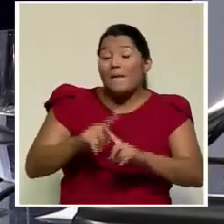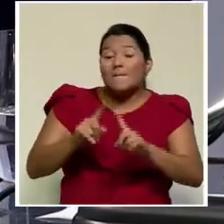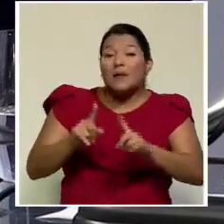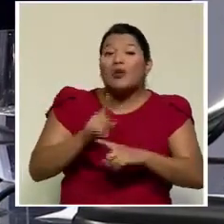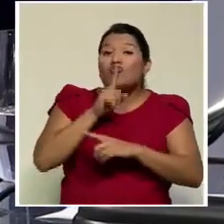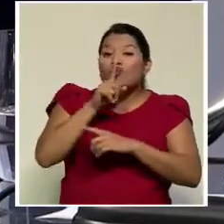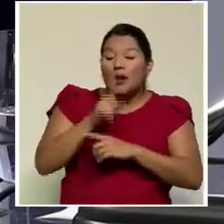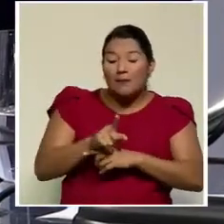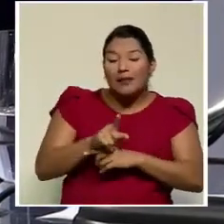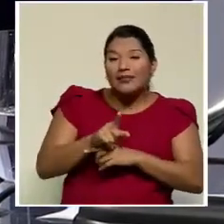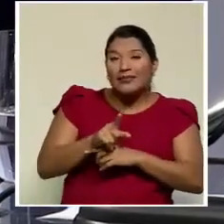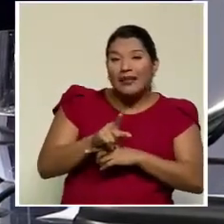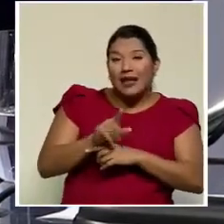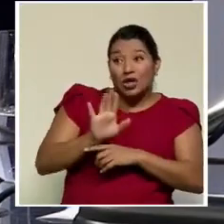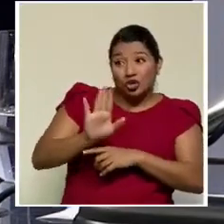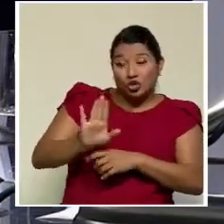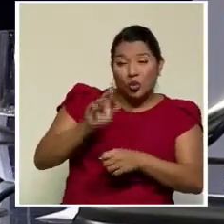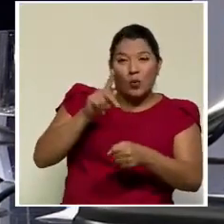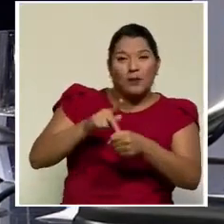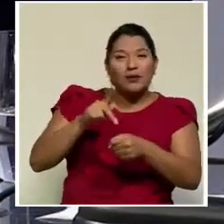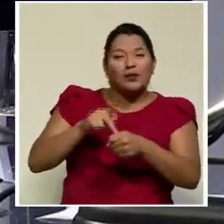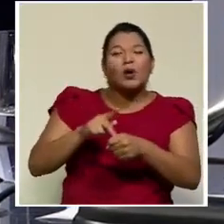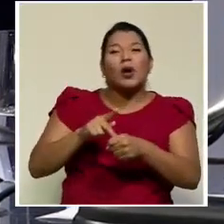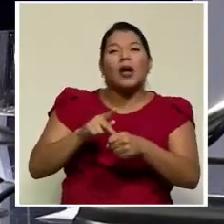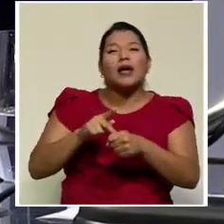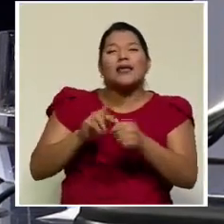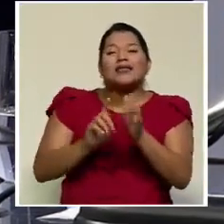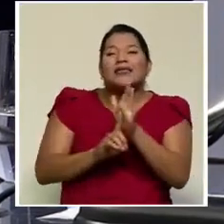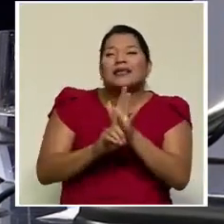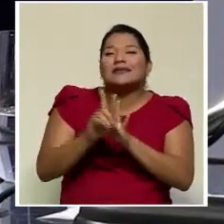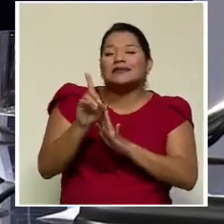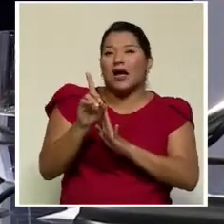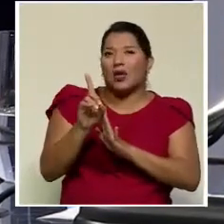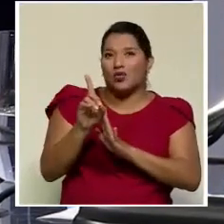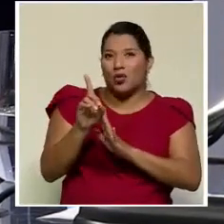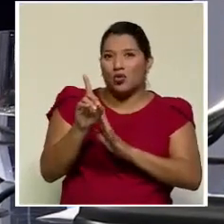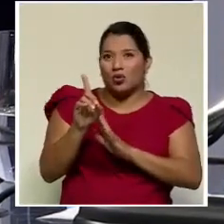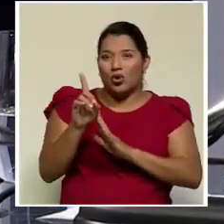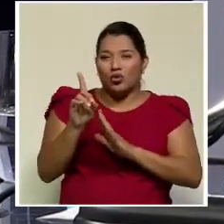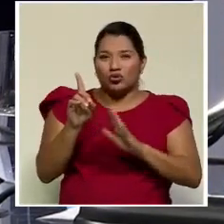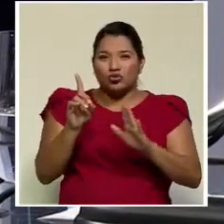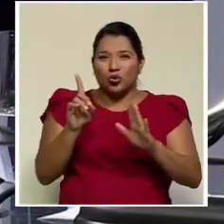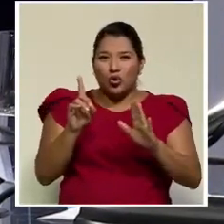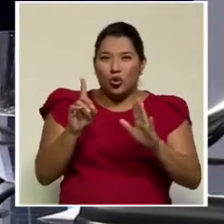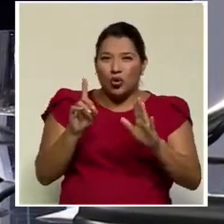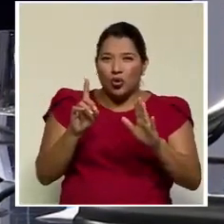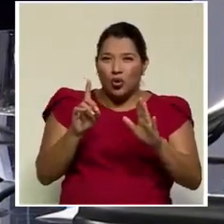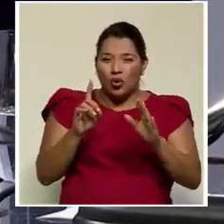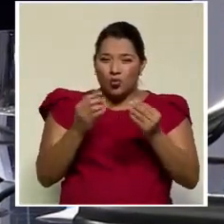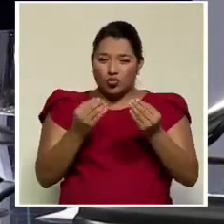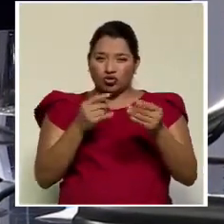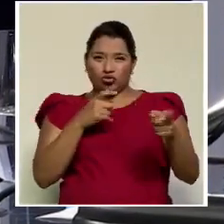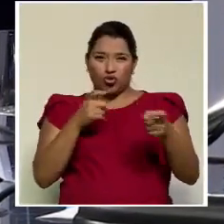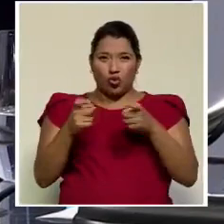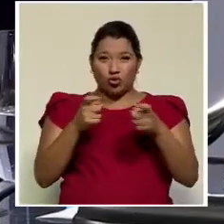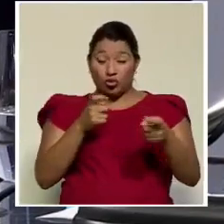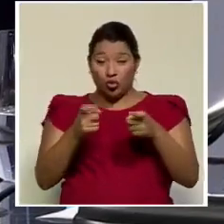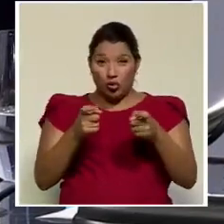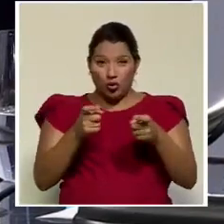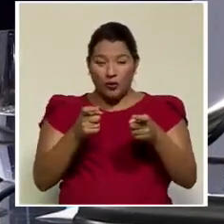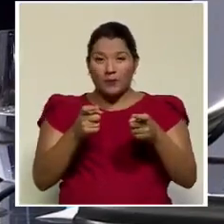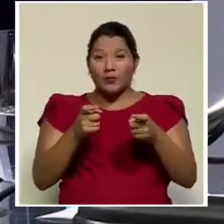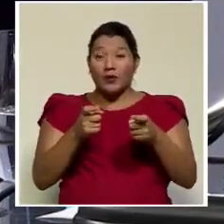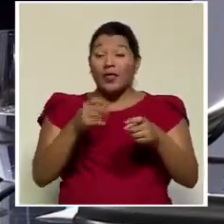digamos, un sisma bien manejado, bien disimulado a lo interno del Partido de Liberación Nacional,